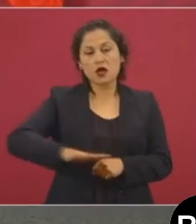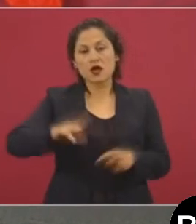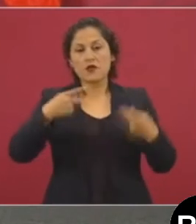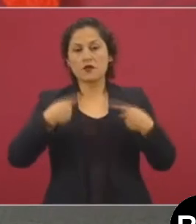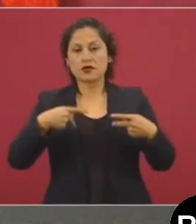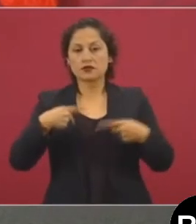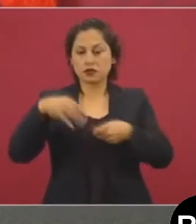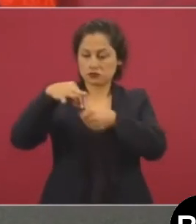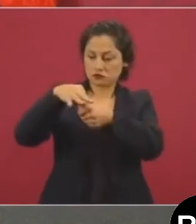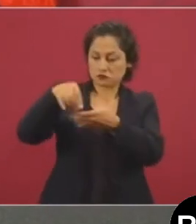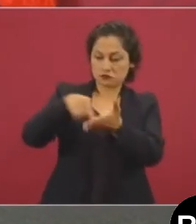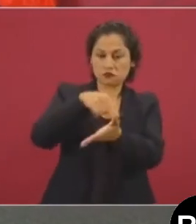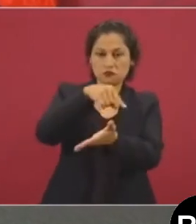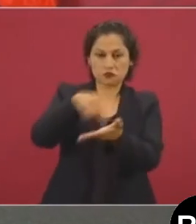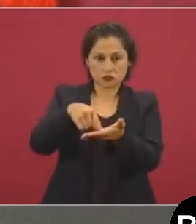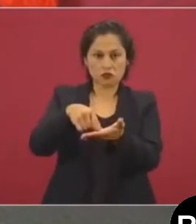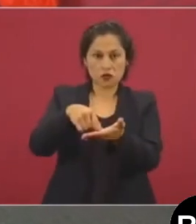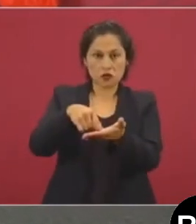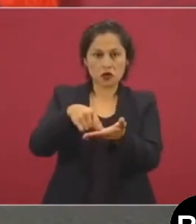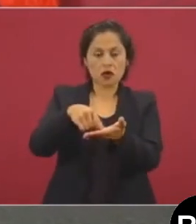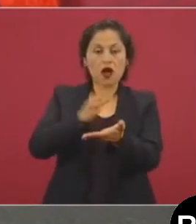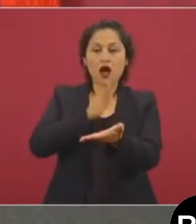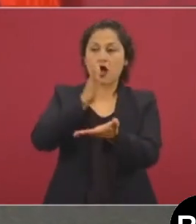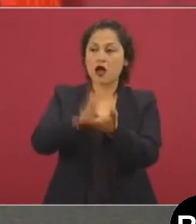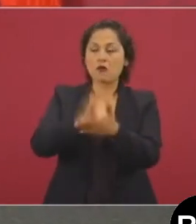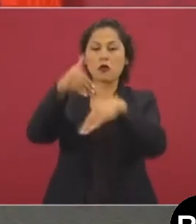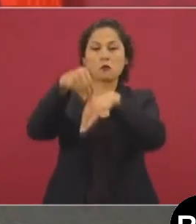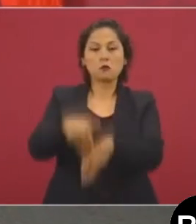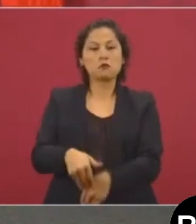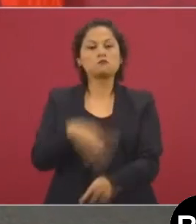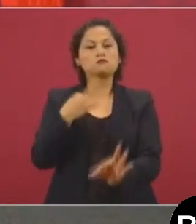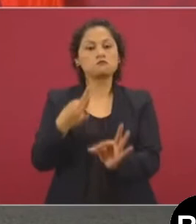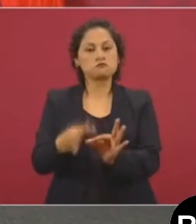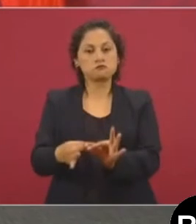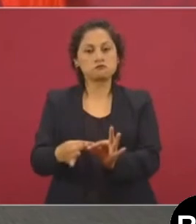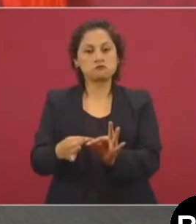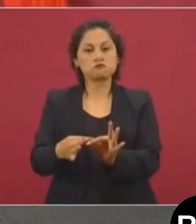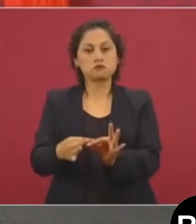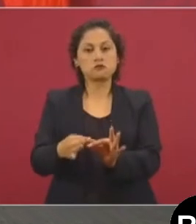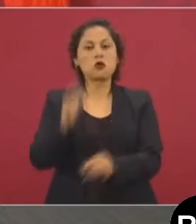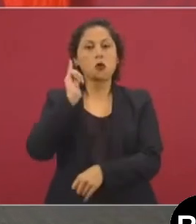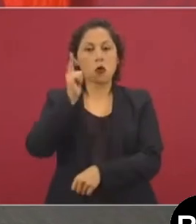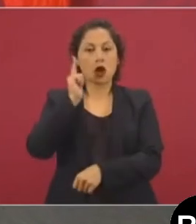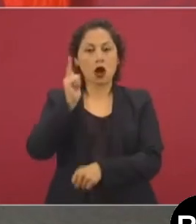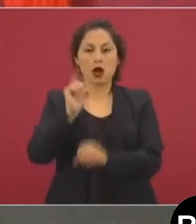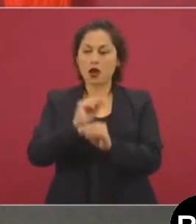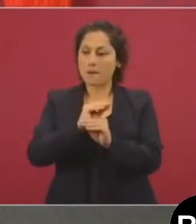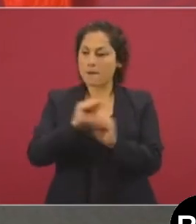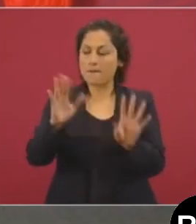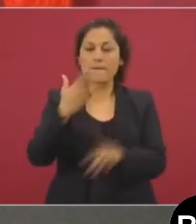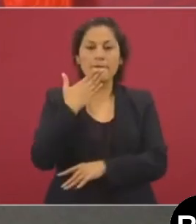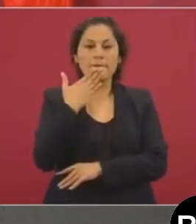estas del domingo próximo, como van a ser todas las